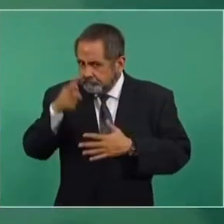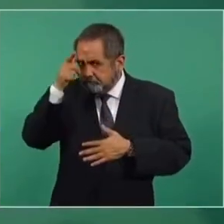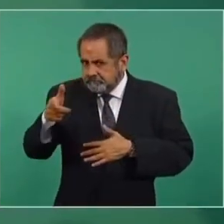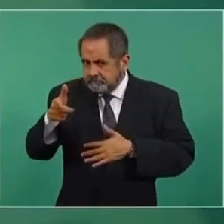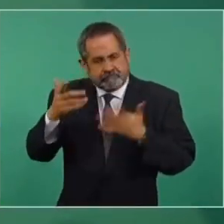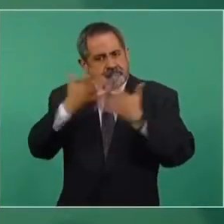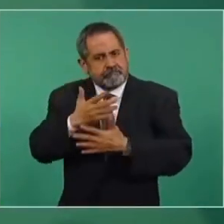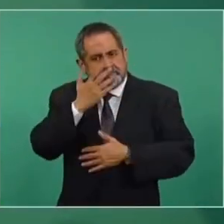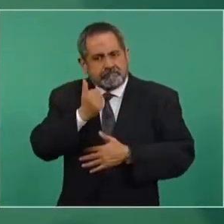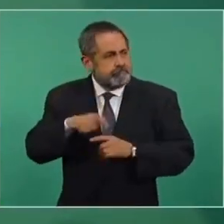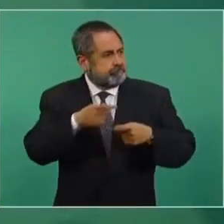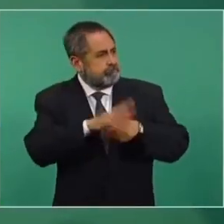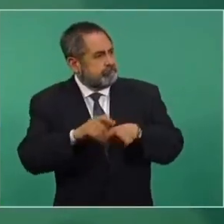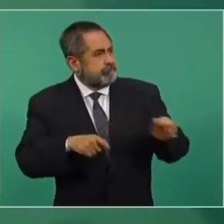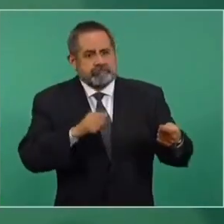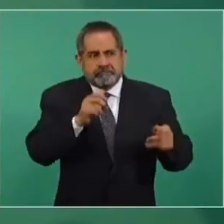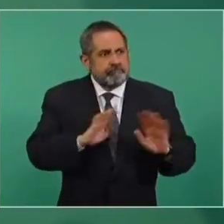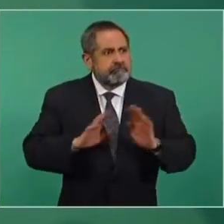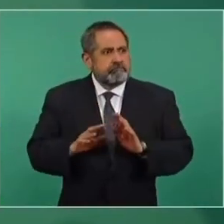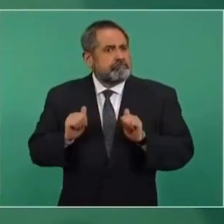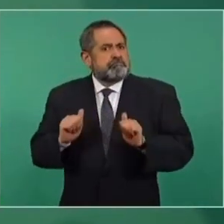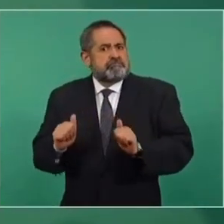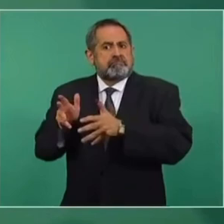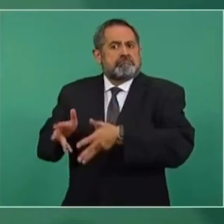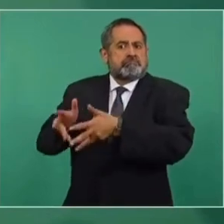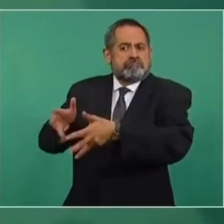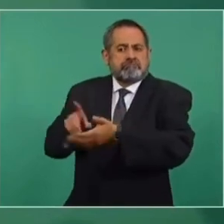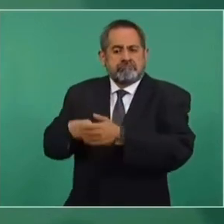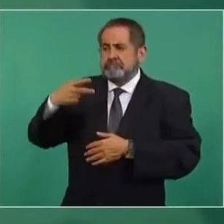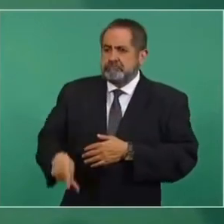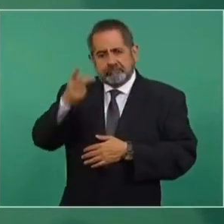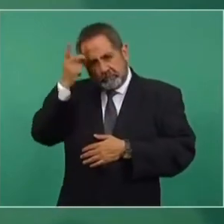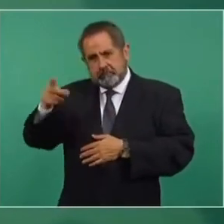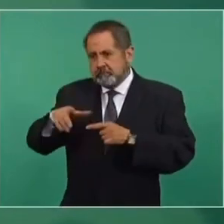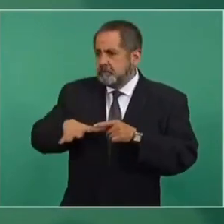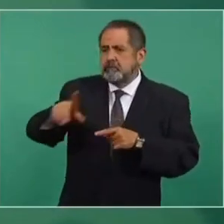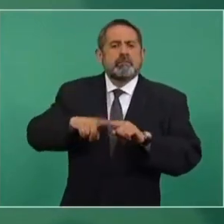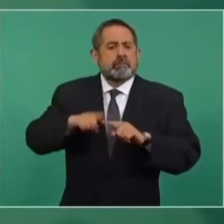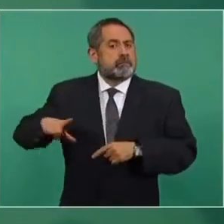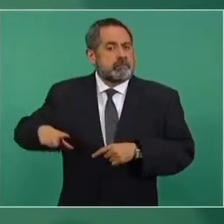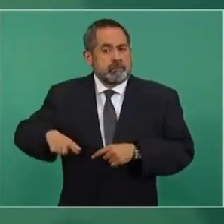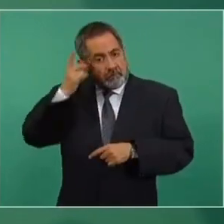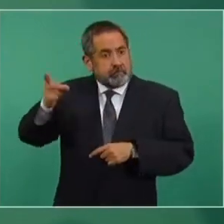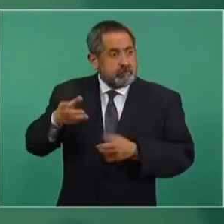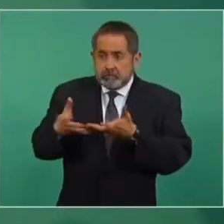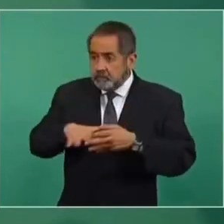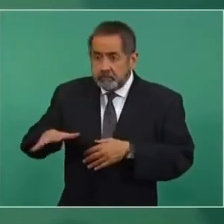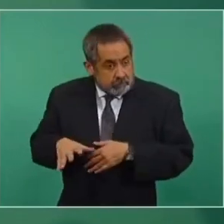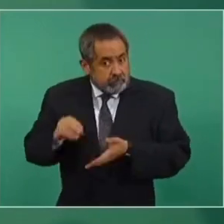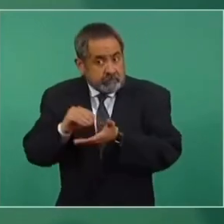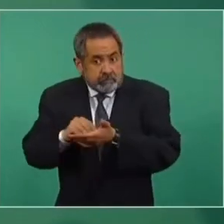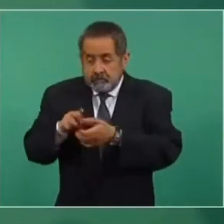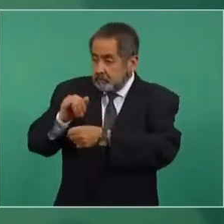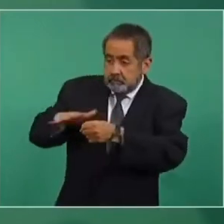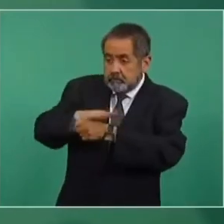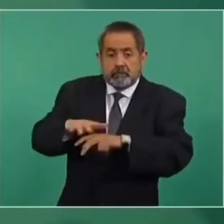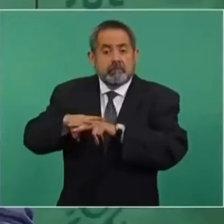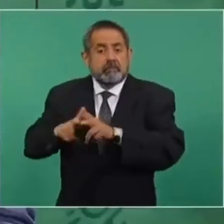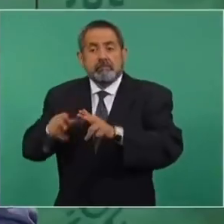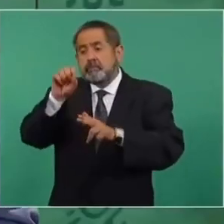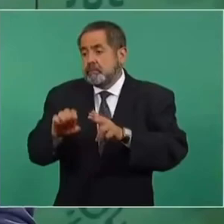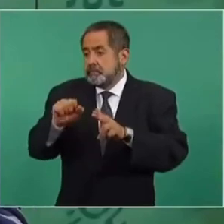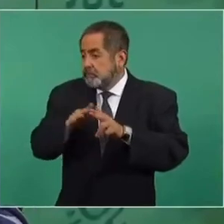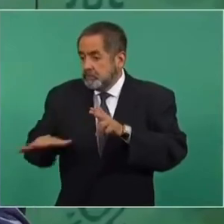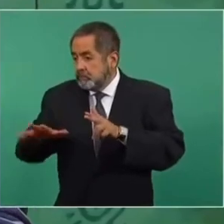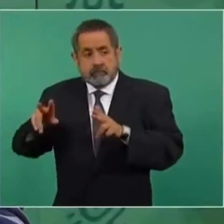de que las concesiones eran, o mejor dicho, que la propiedad seguía siendo pública, tanto del Istmo como del ferrocarril